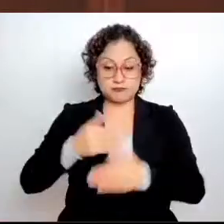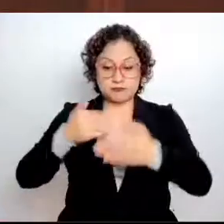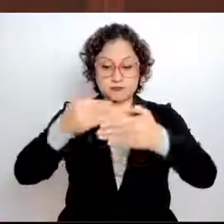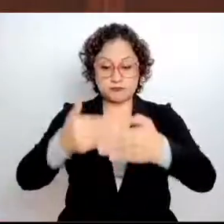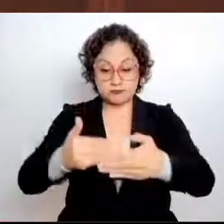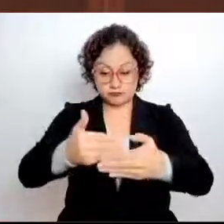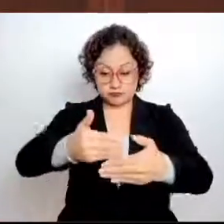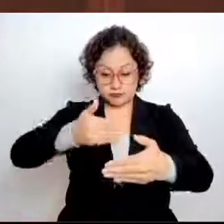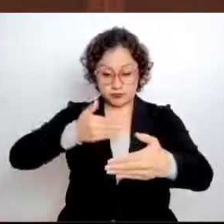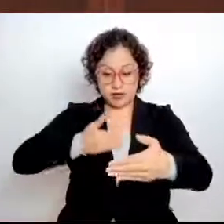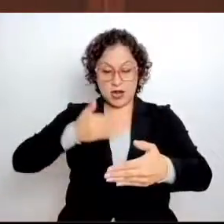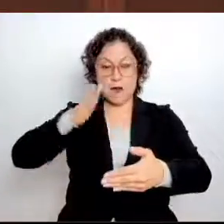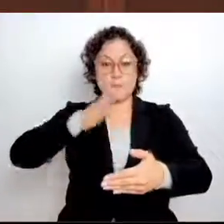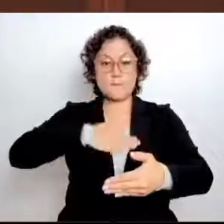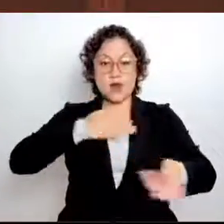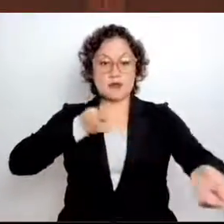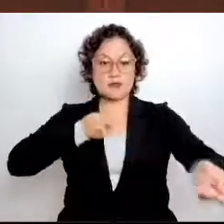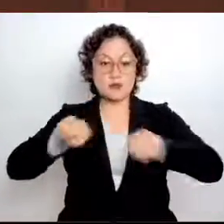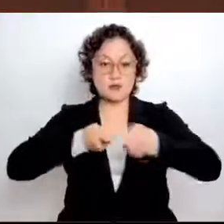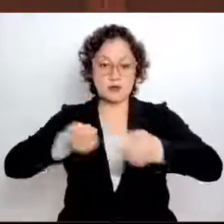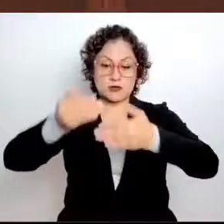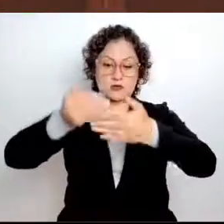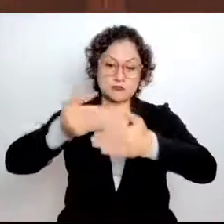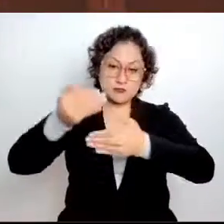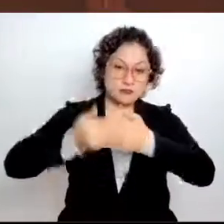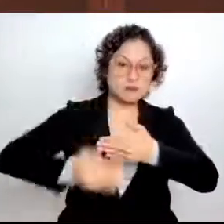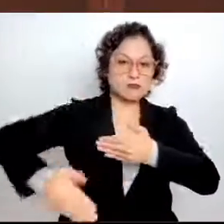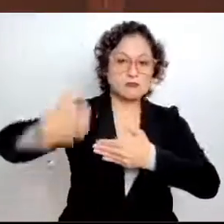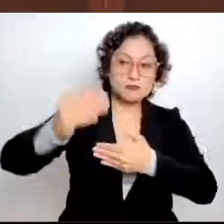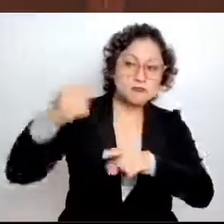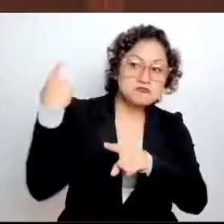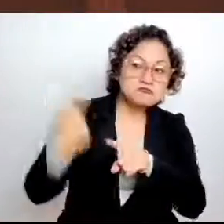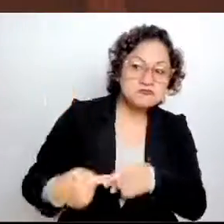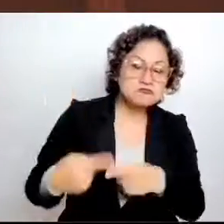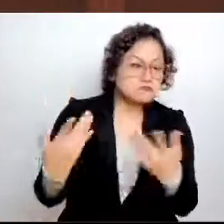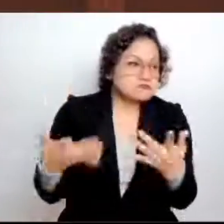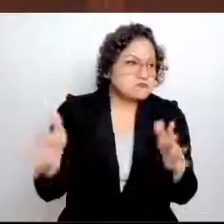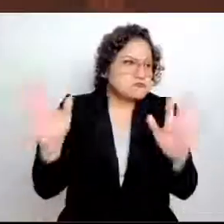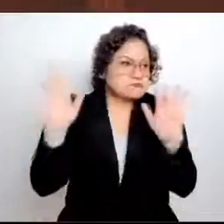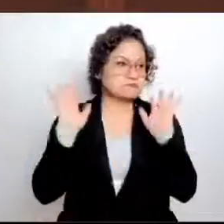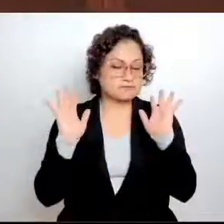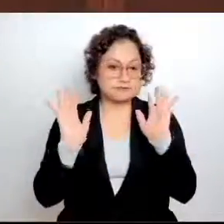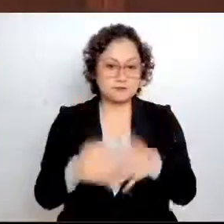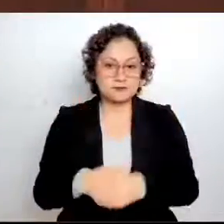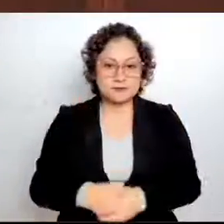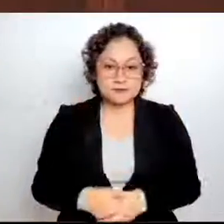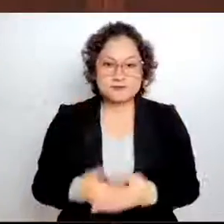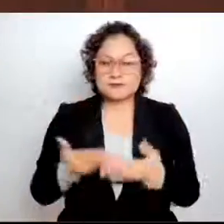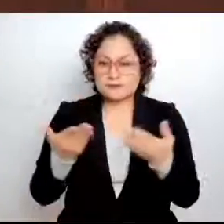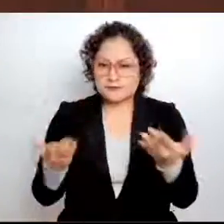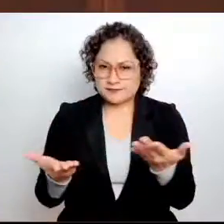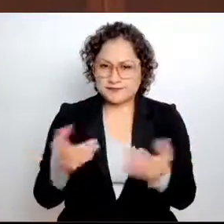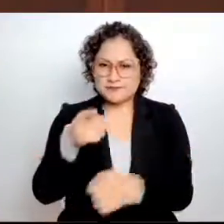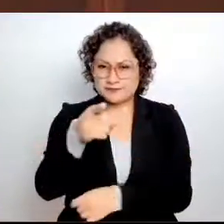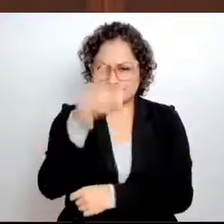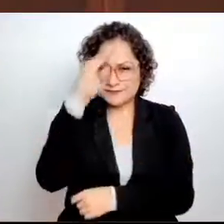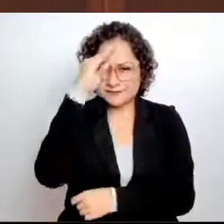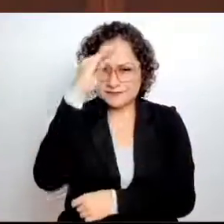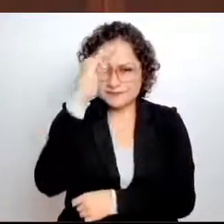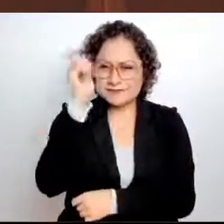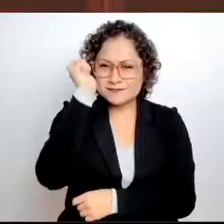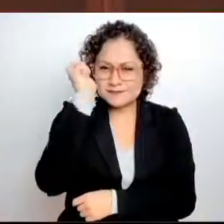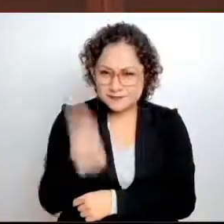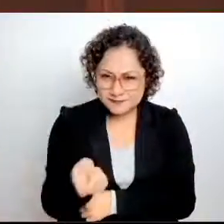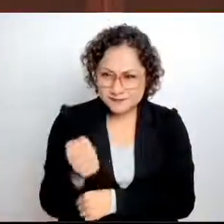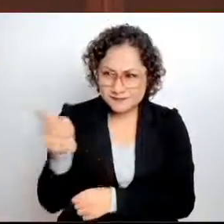yo, de aquí para allá, quién sabe. Entonces, imagínense esto que indica en el